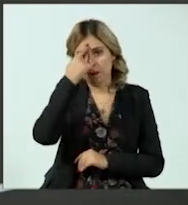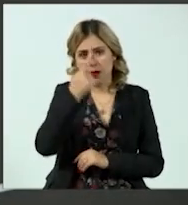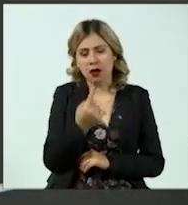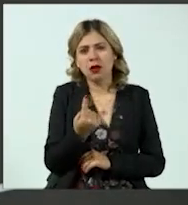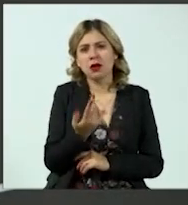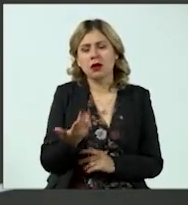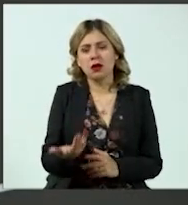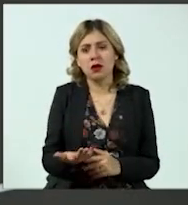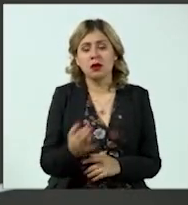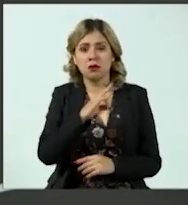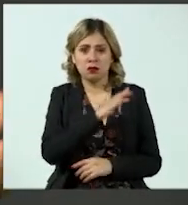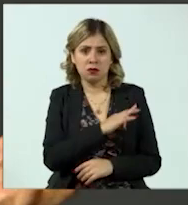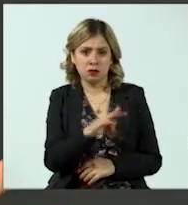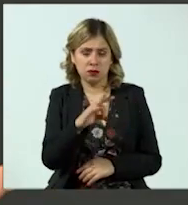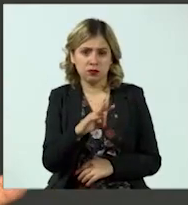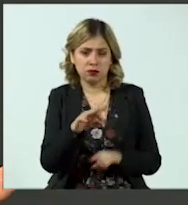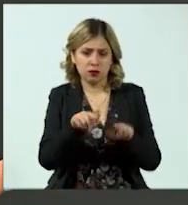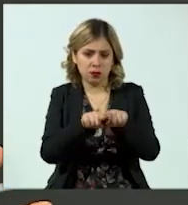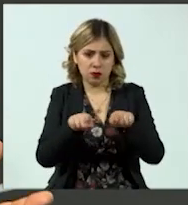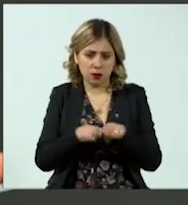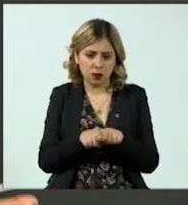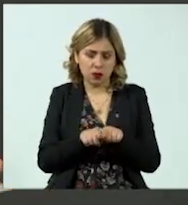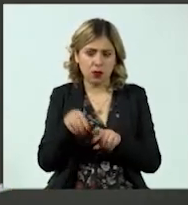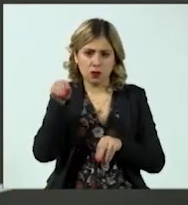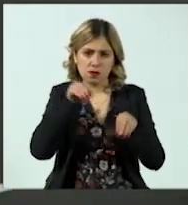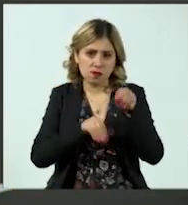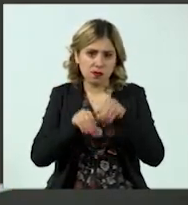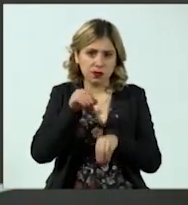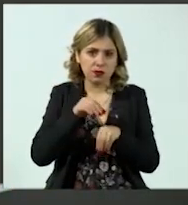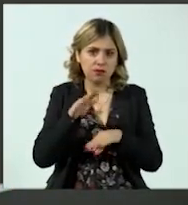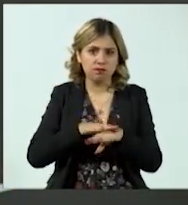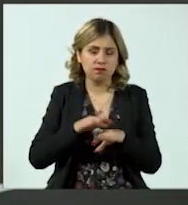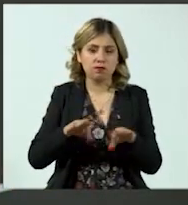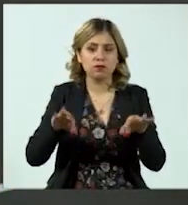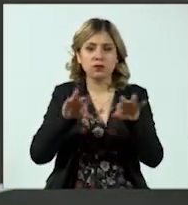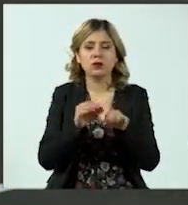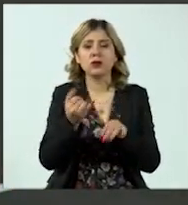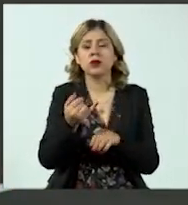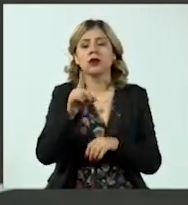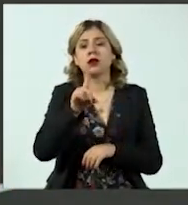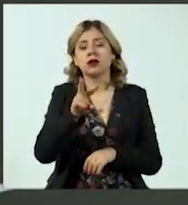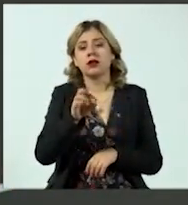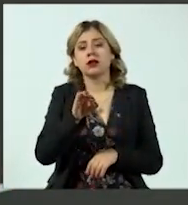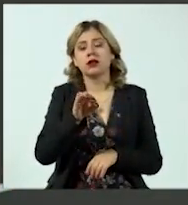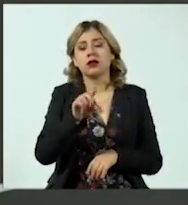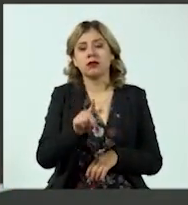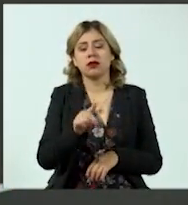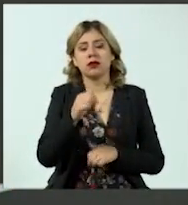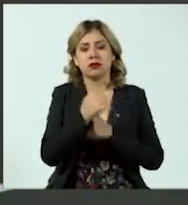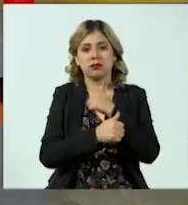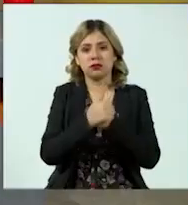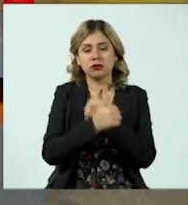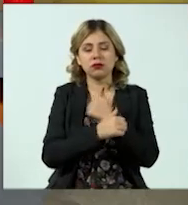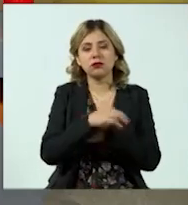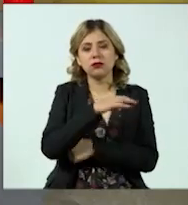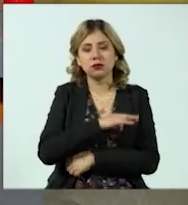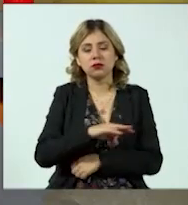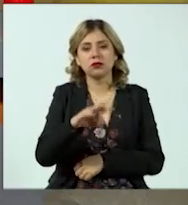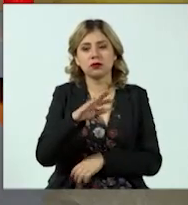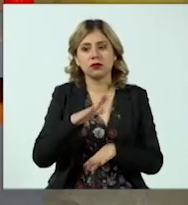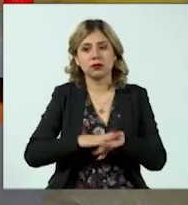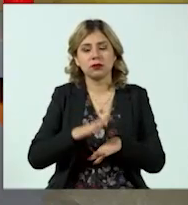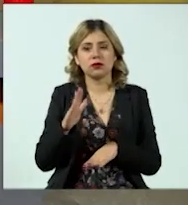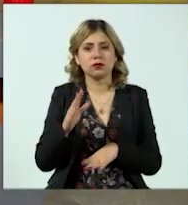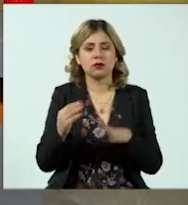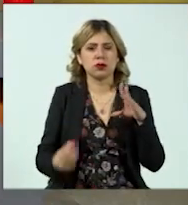son en el escenario más prometedor, pero también, David, son de las carreras que más